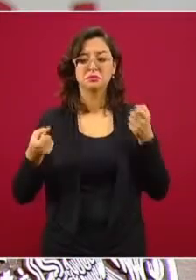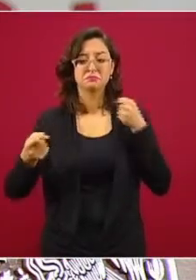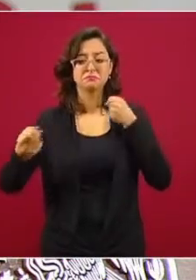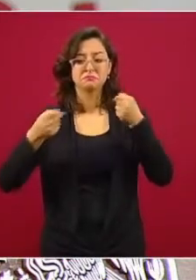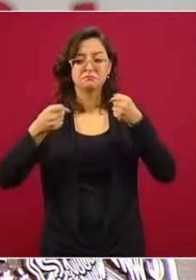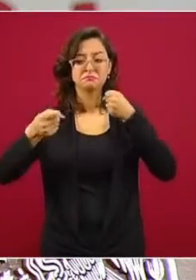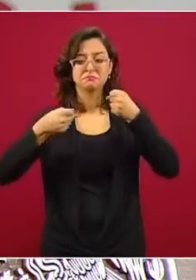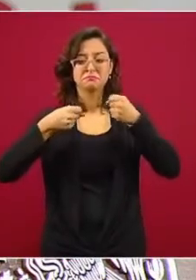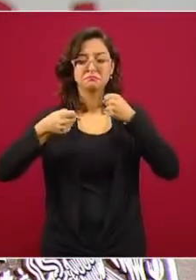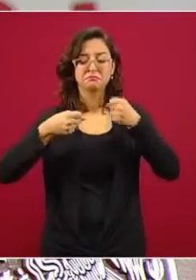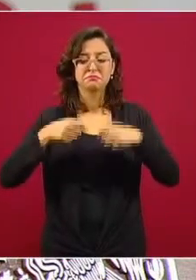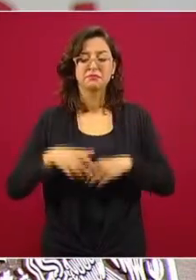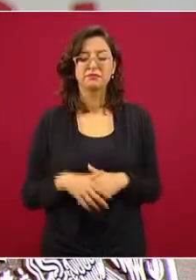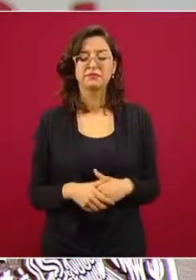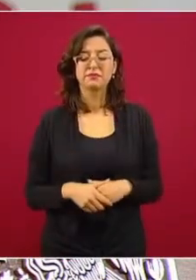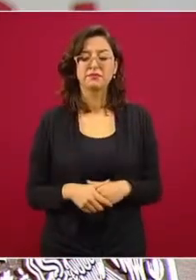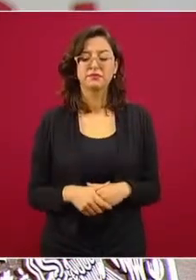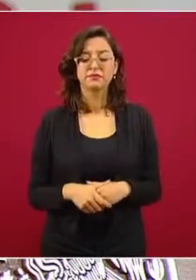los medios.